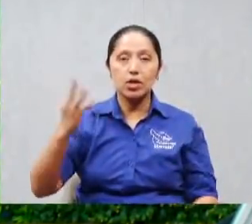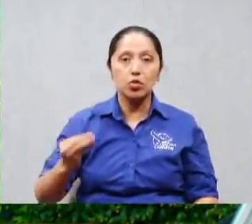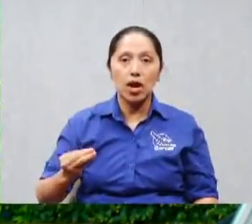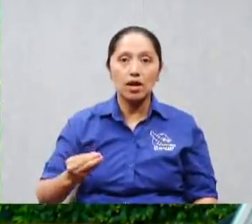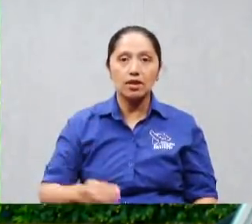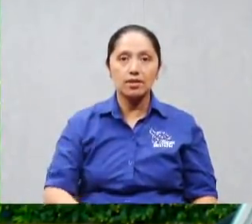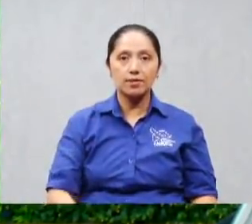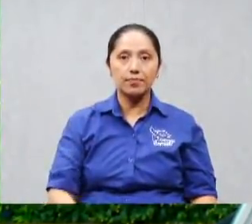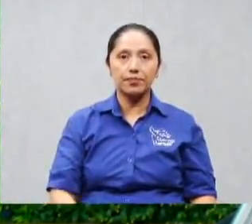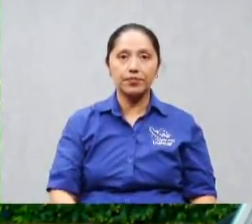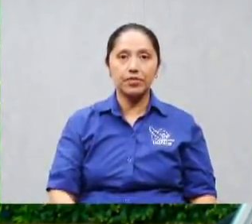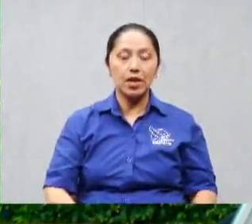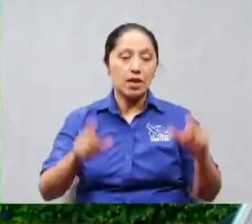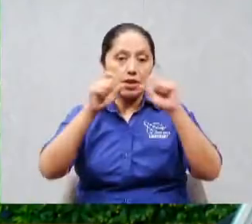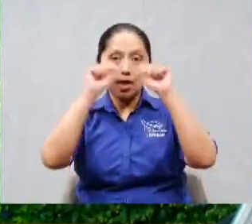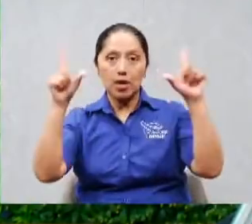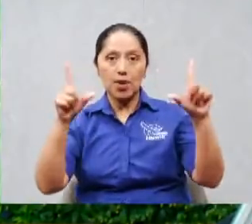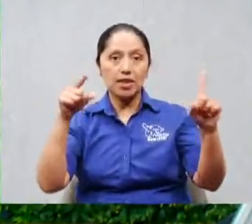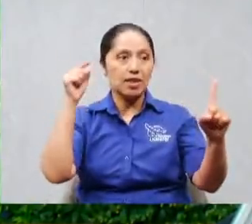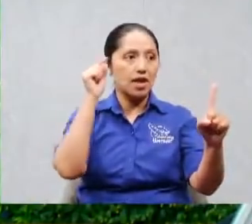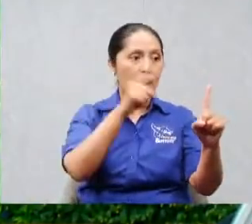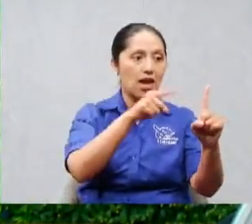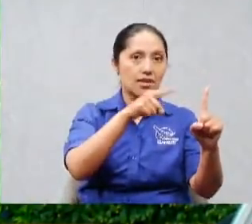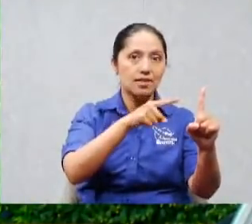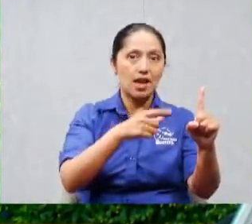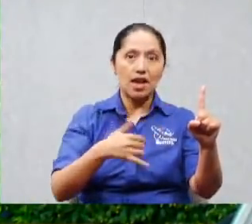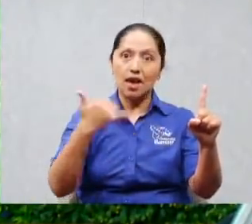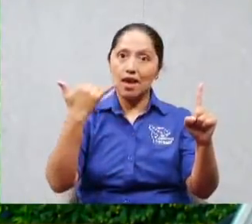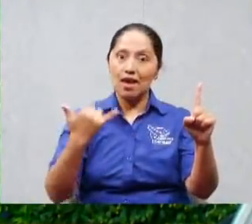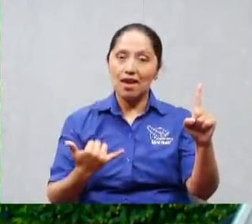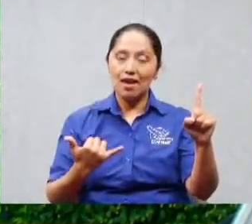y tú te sentonas hasta cuando tocas la puerta